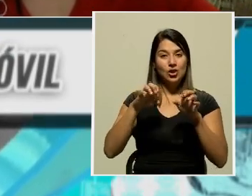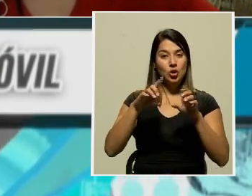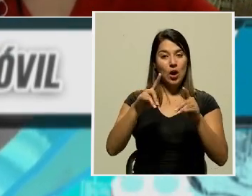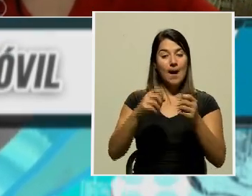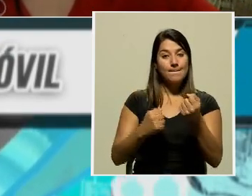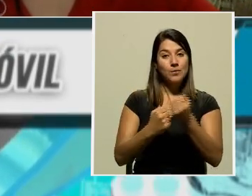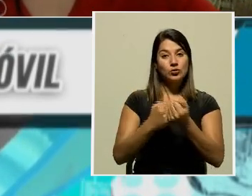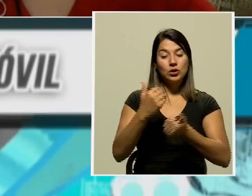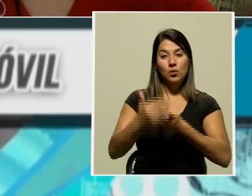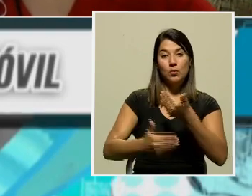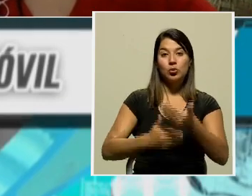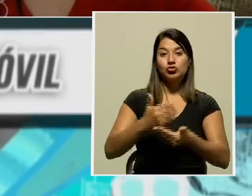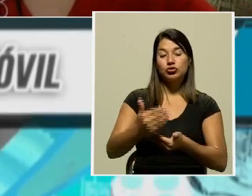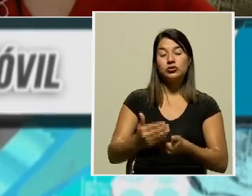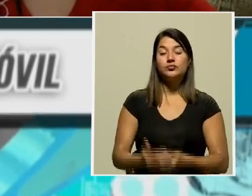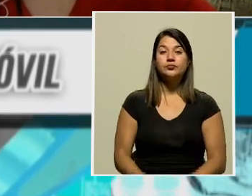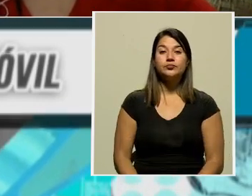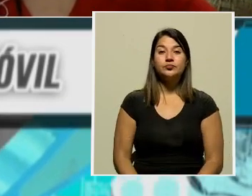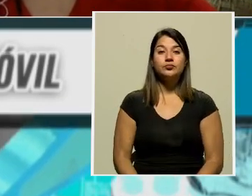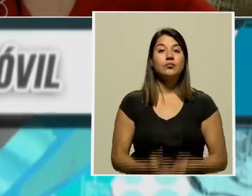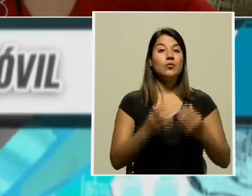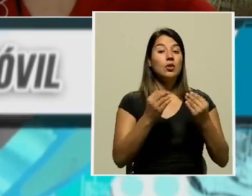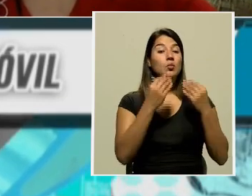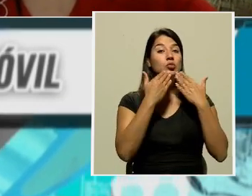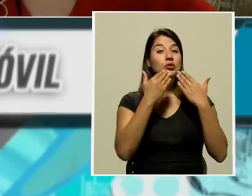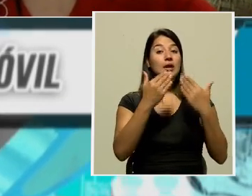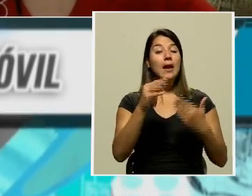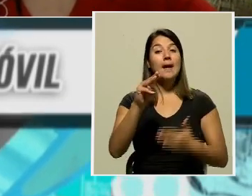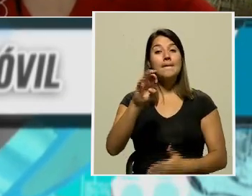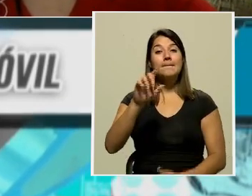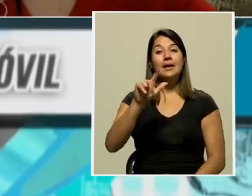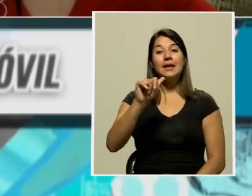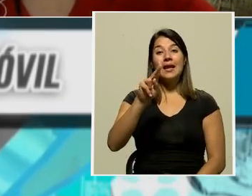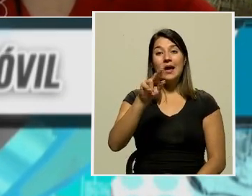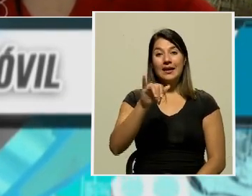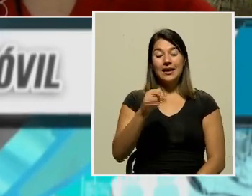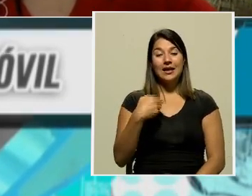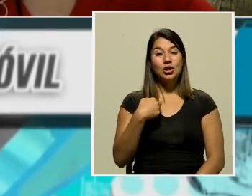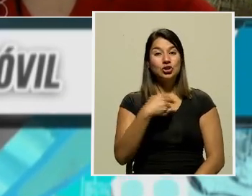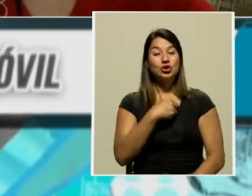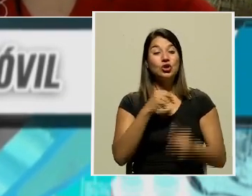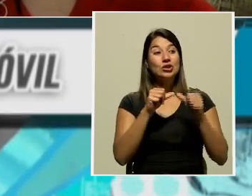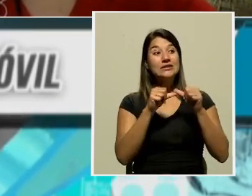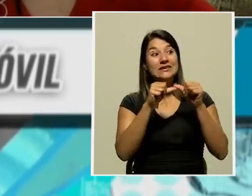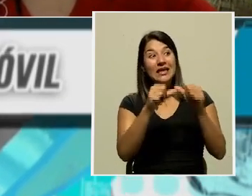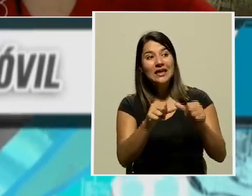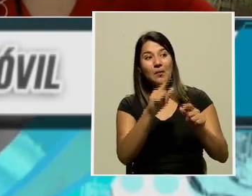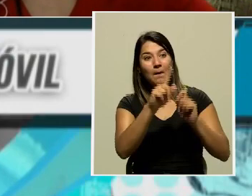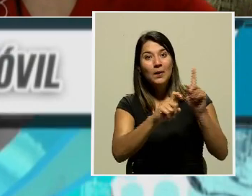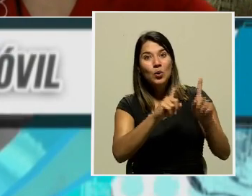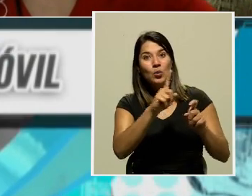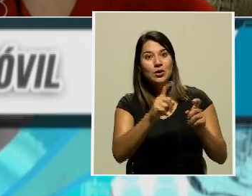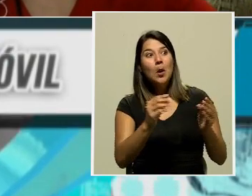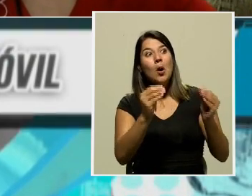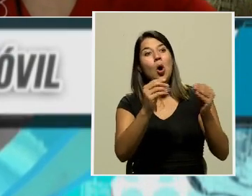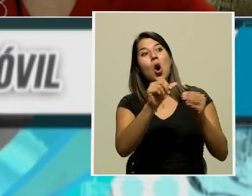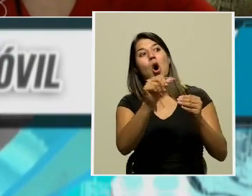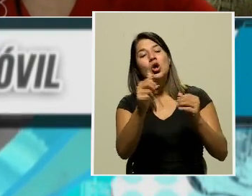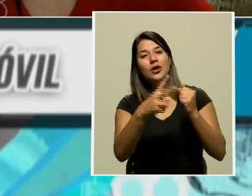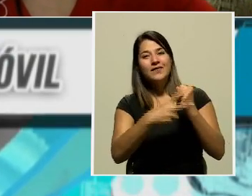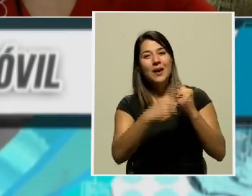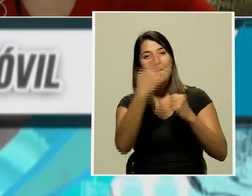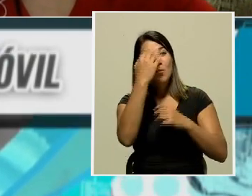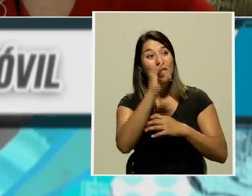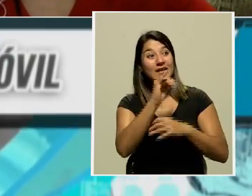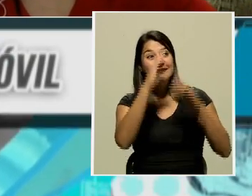seguimiento a la apertura. Muchísimas gracias, doña Melania. Y ahí la seguiremos molestando en otras ocasiones porque esta información no